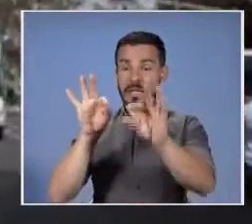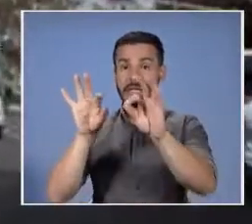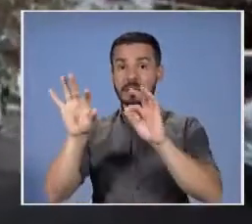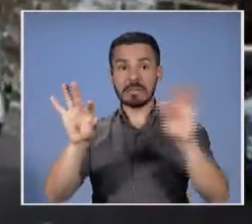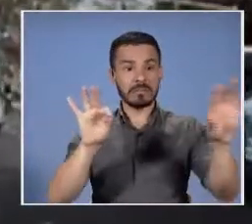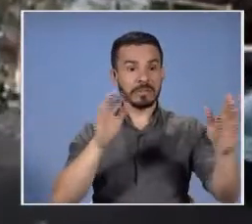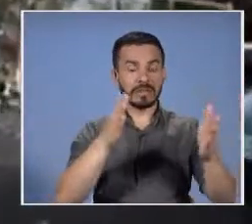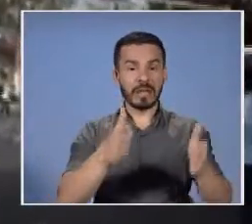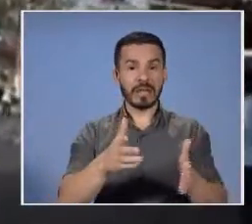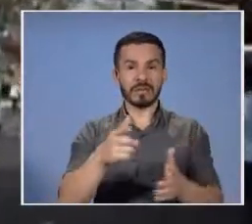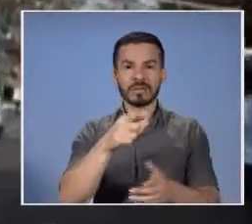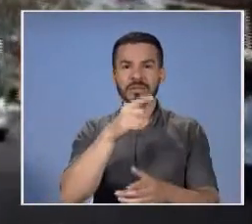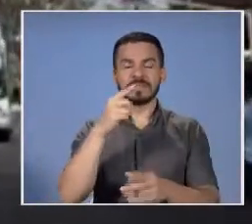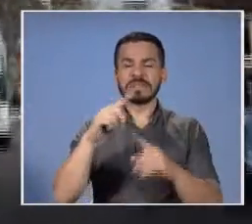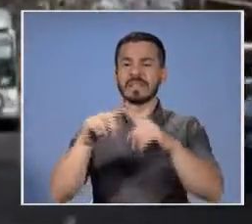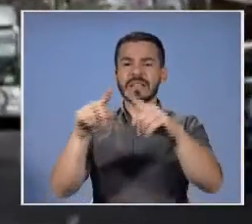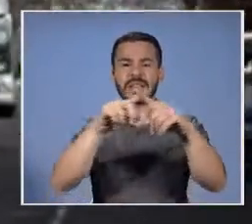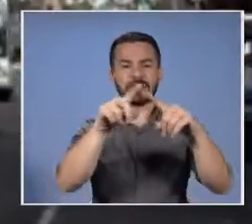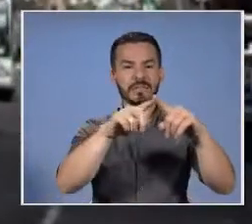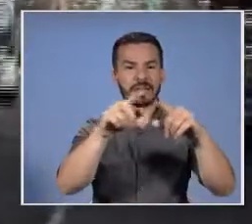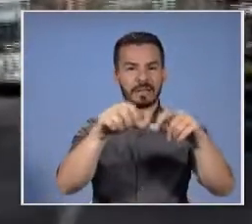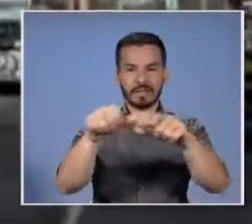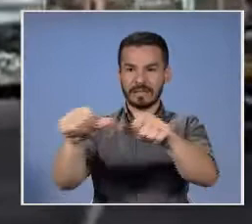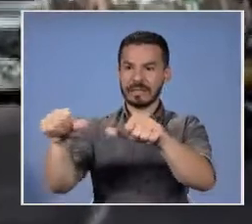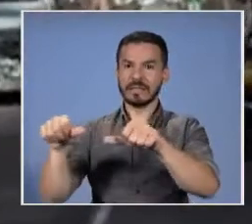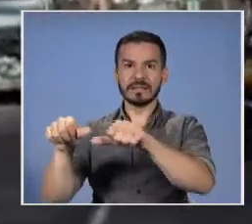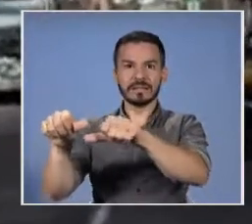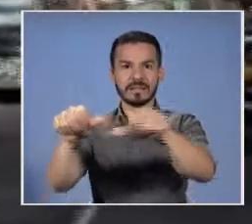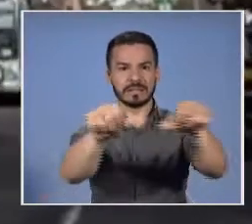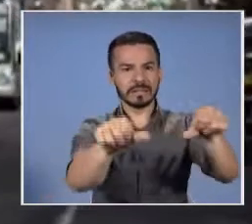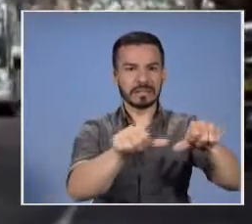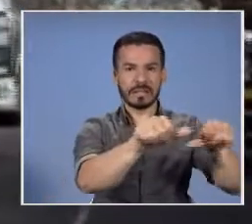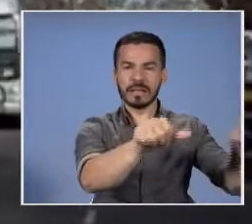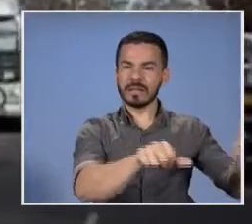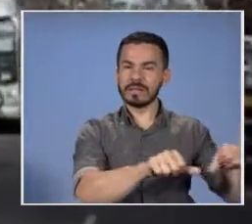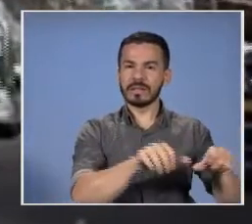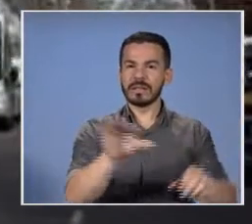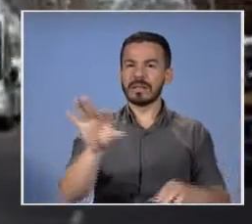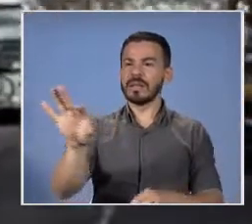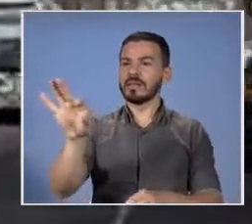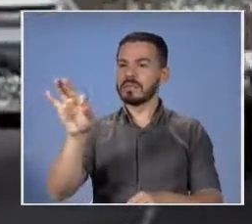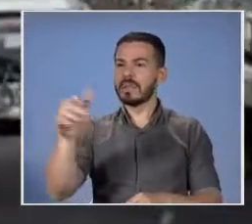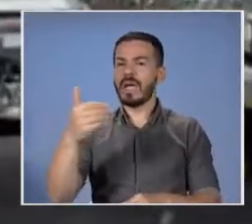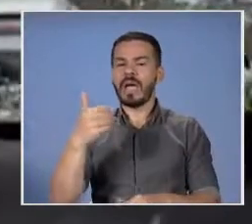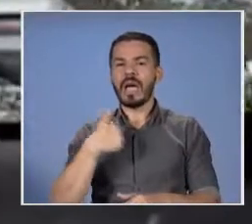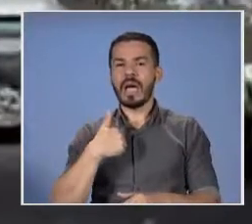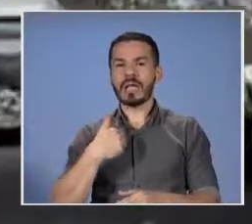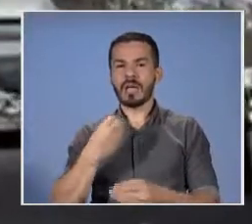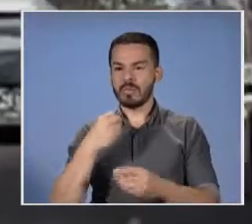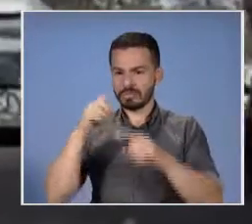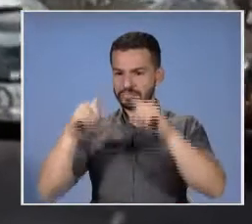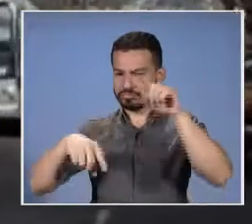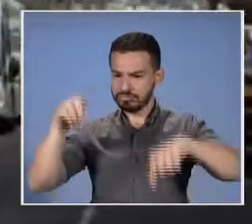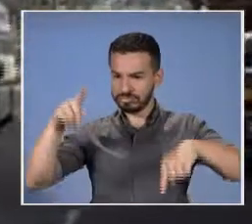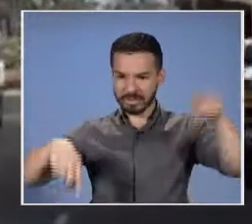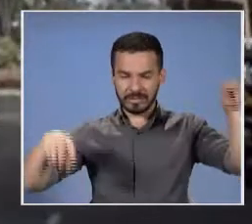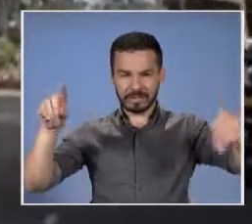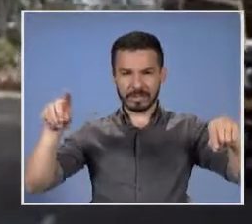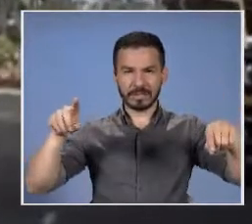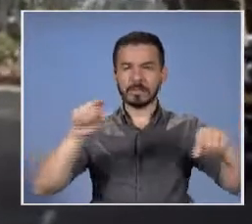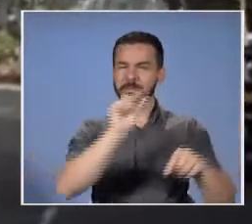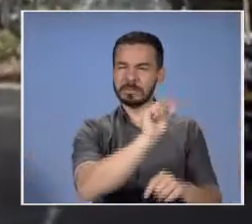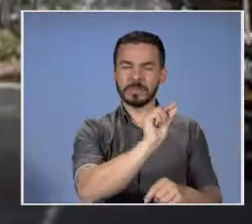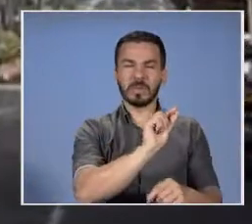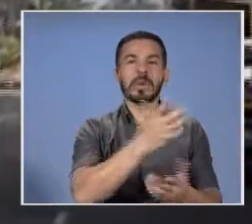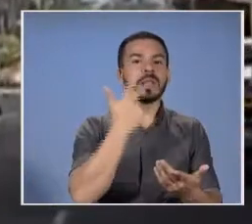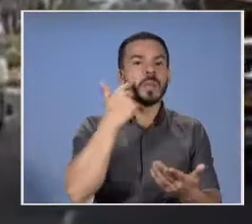invitados, ustedes descubrían bien, de diferentes sectores sociales. sea, se ha invitado a que haya una buena diversidad en ese proceso. Alejandro, danos un